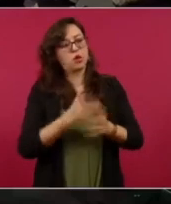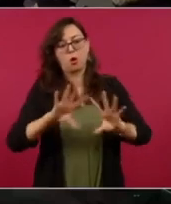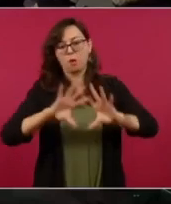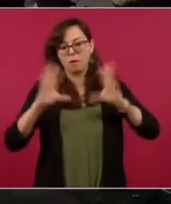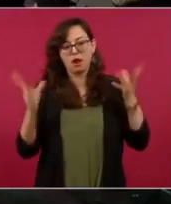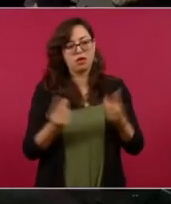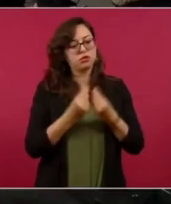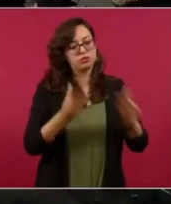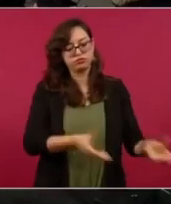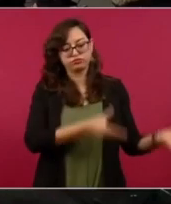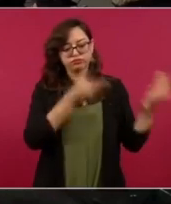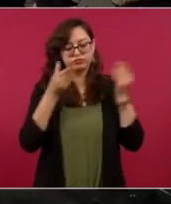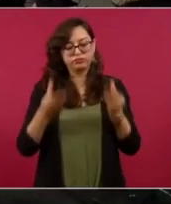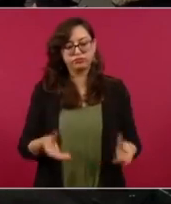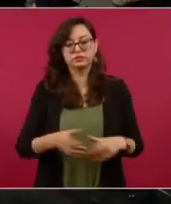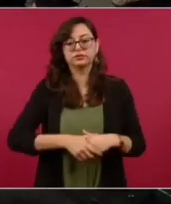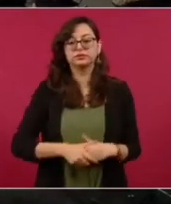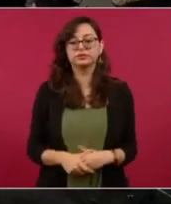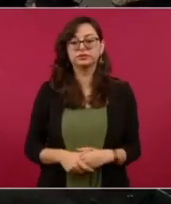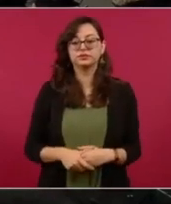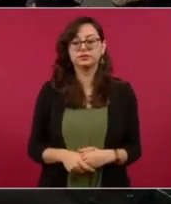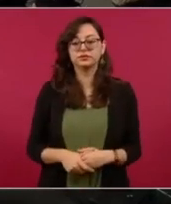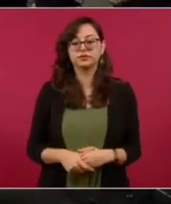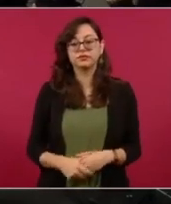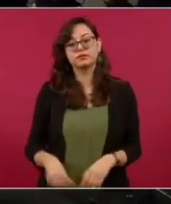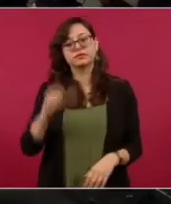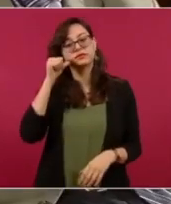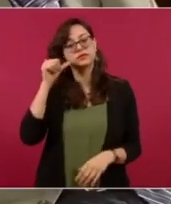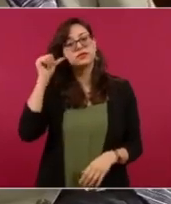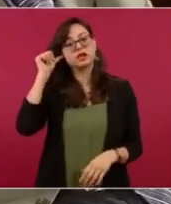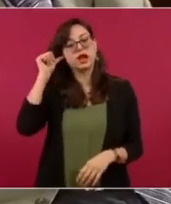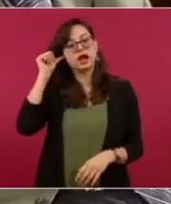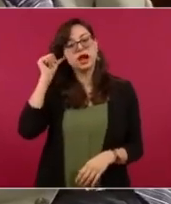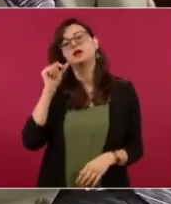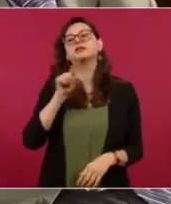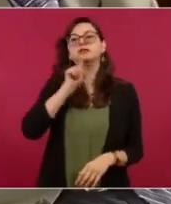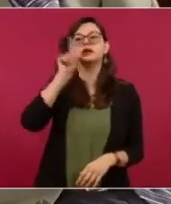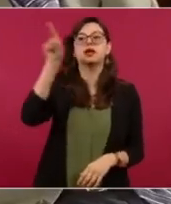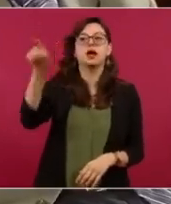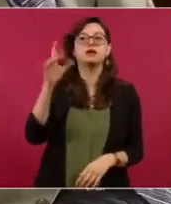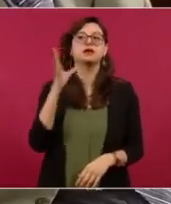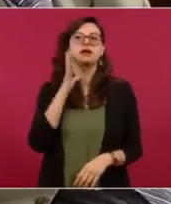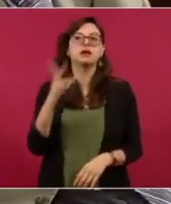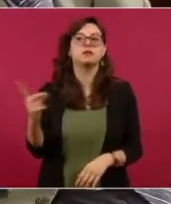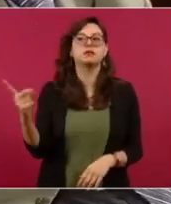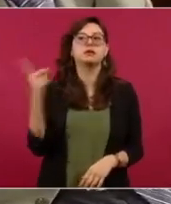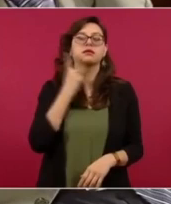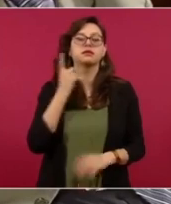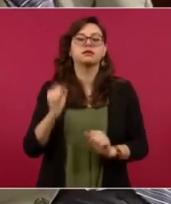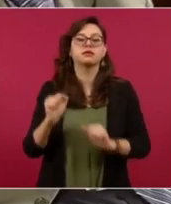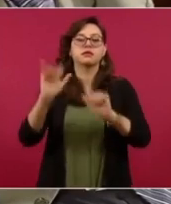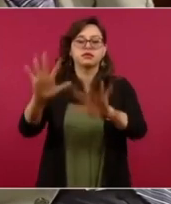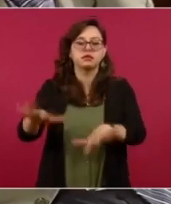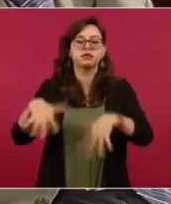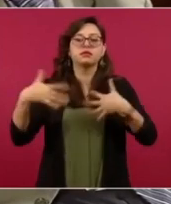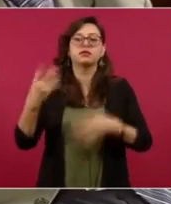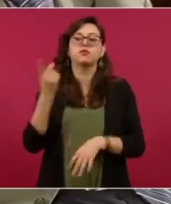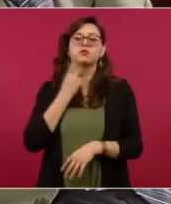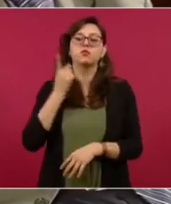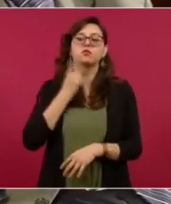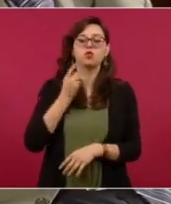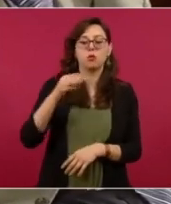de todo esto. Ayer ayer los diputados de Morena en la Cámara de Diputados hicieron un llamado ya